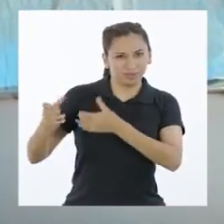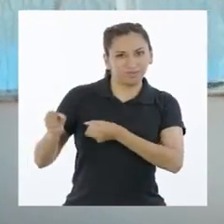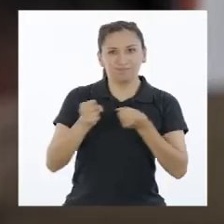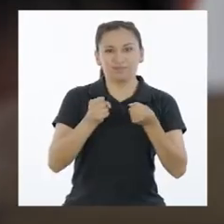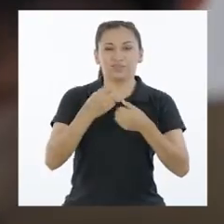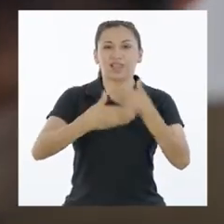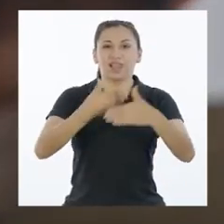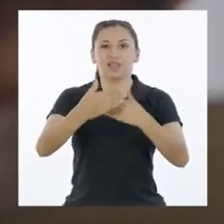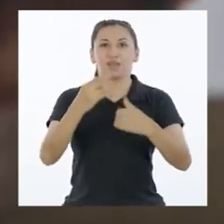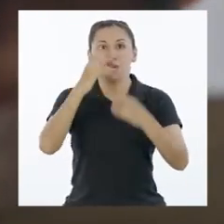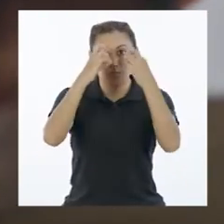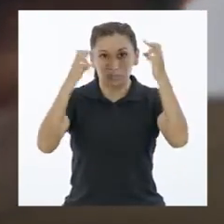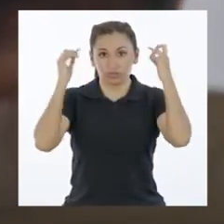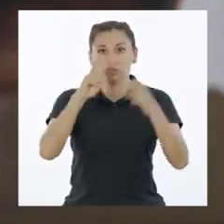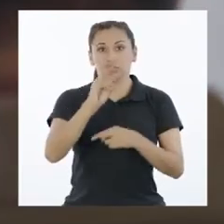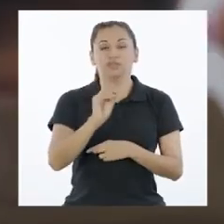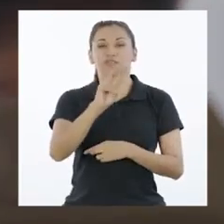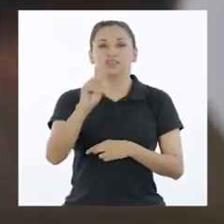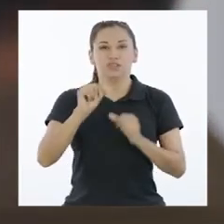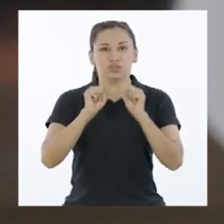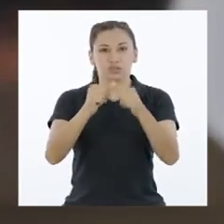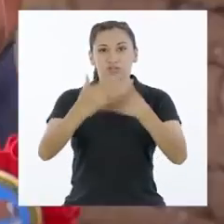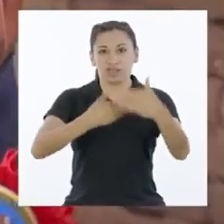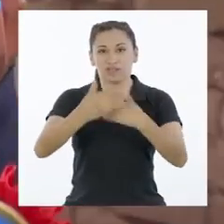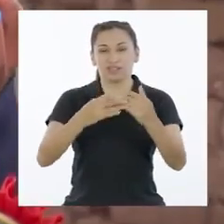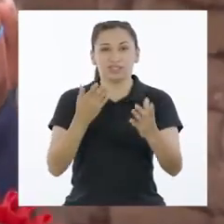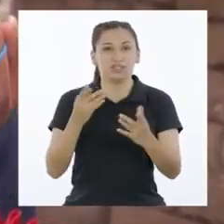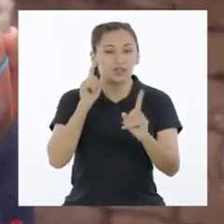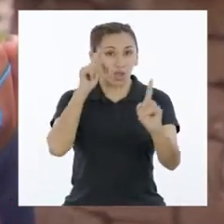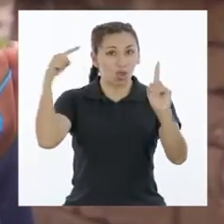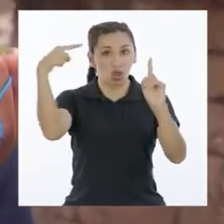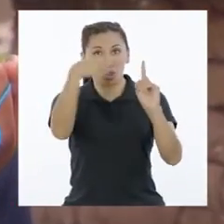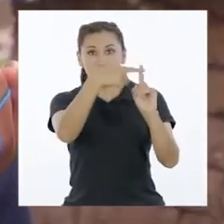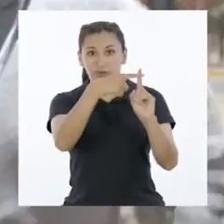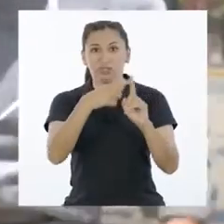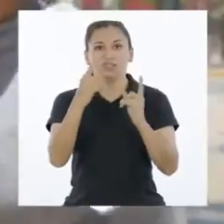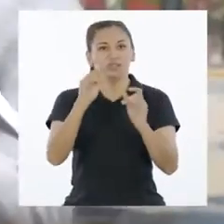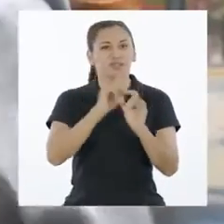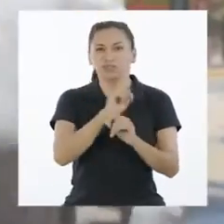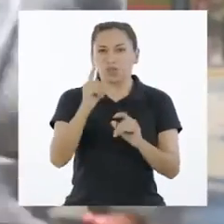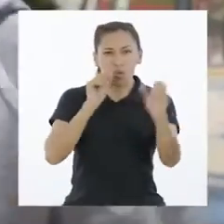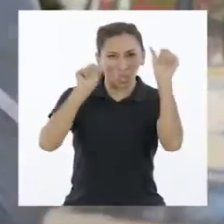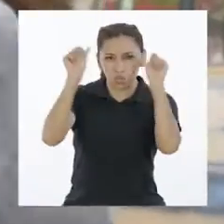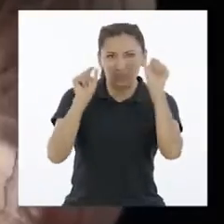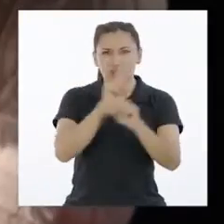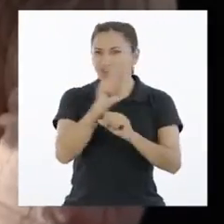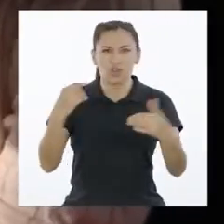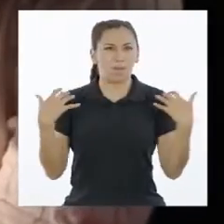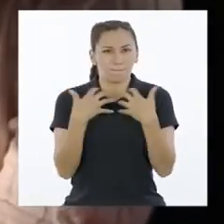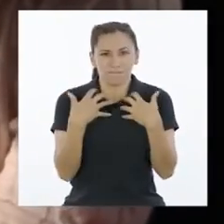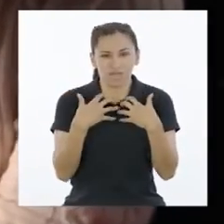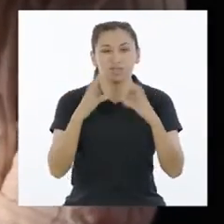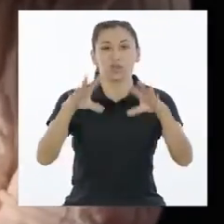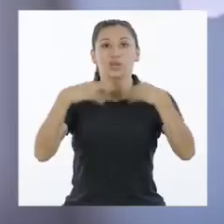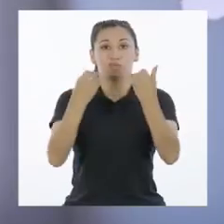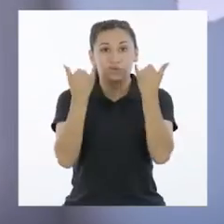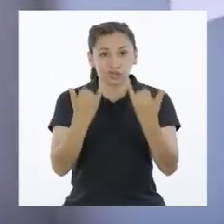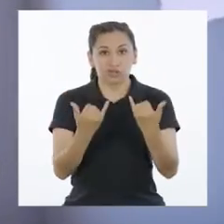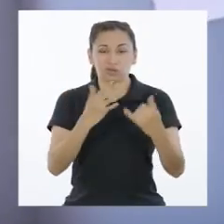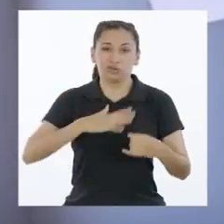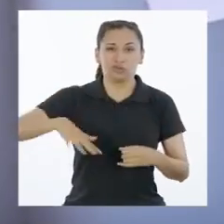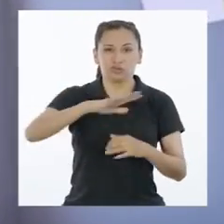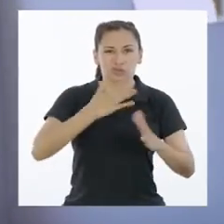atrás Promo 2021 Sigamos avanzando hacia nuestras metas Sin dudas Sin miedos